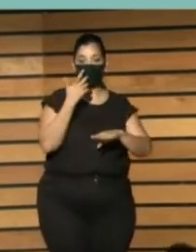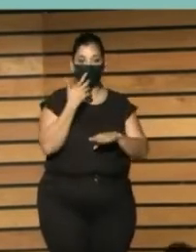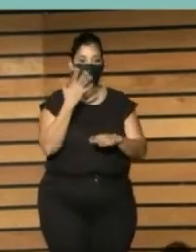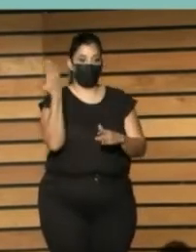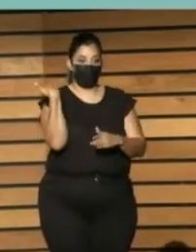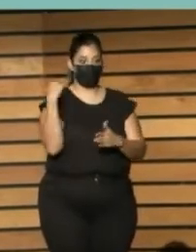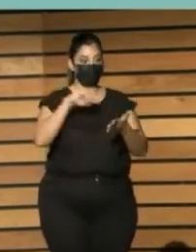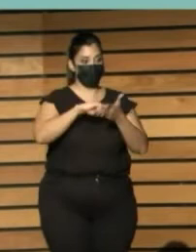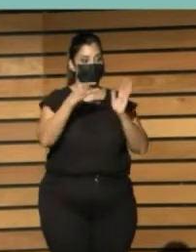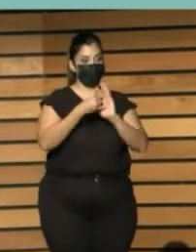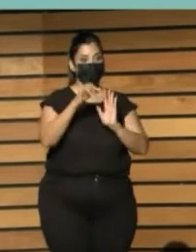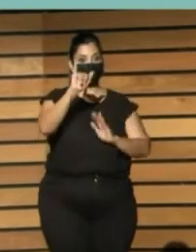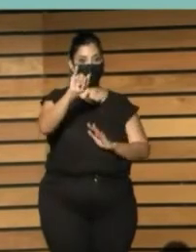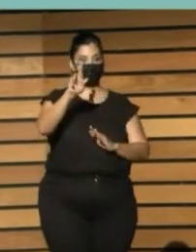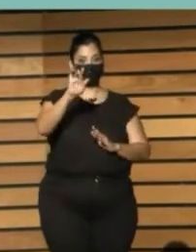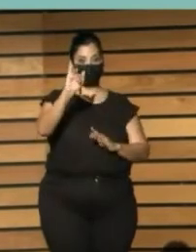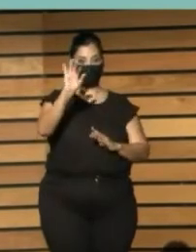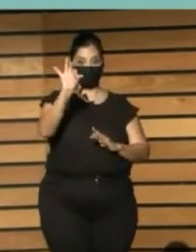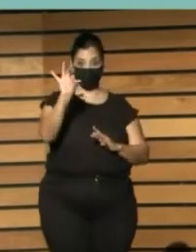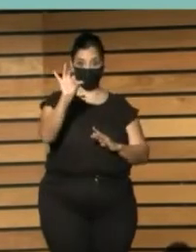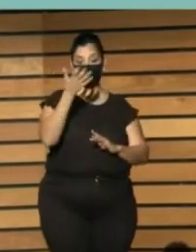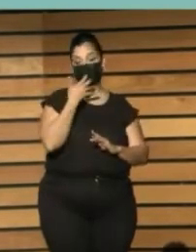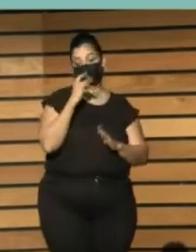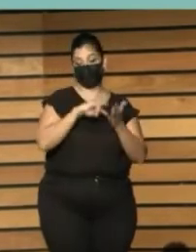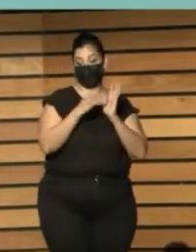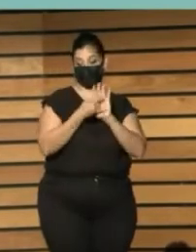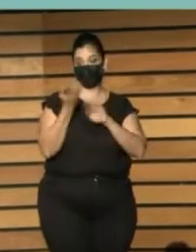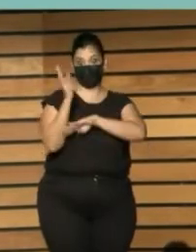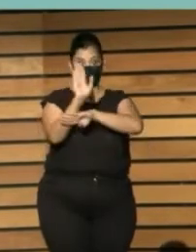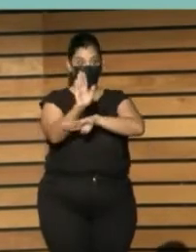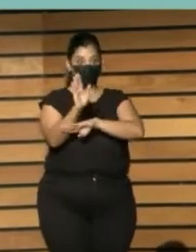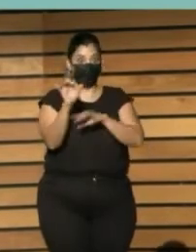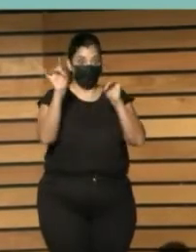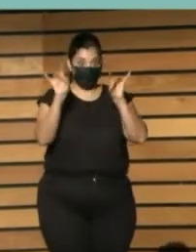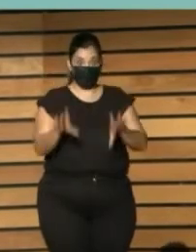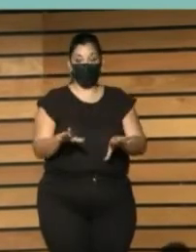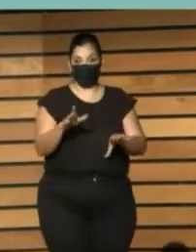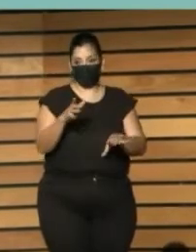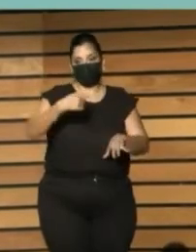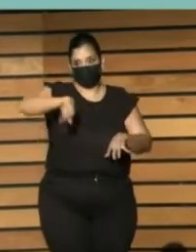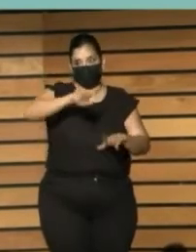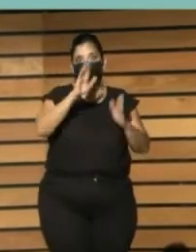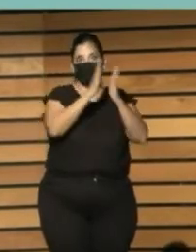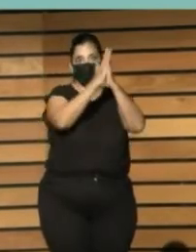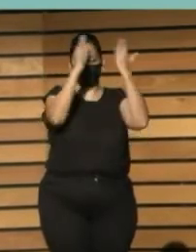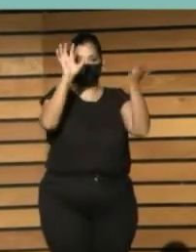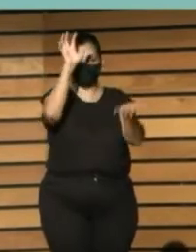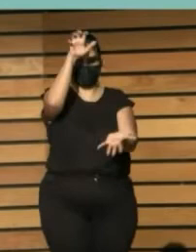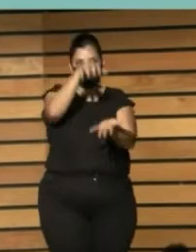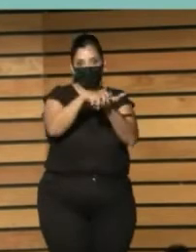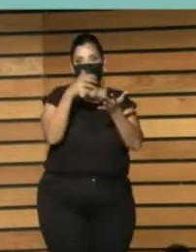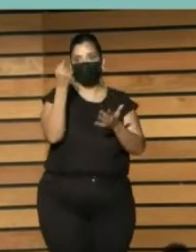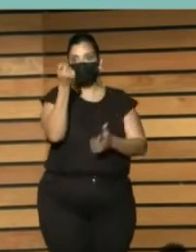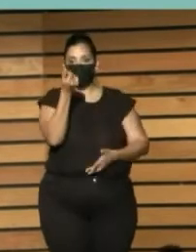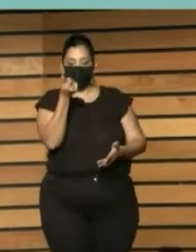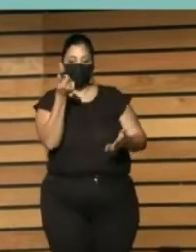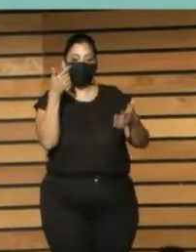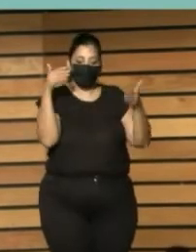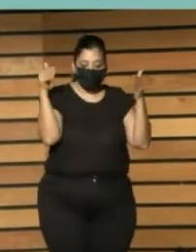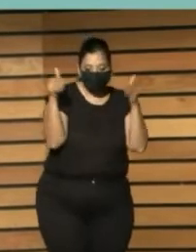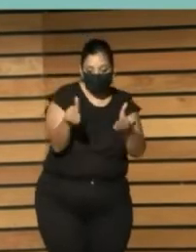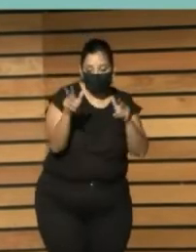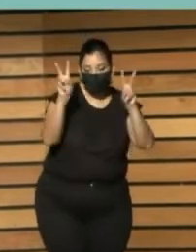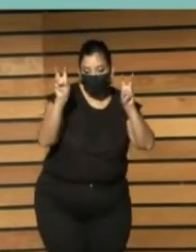presentado José Antonio es un ejemplo como las bibliotecas también tenemos que poner el foco en la reducción de las ventas